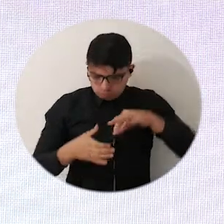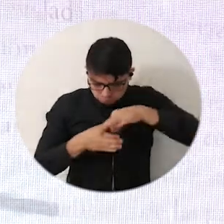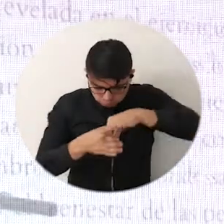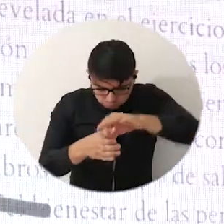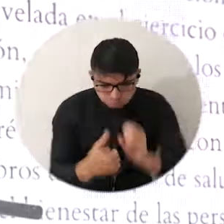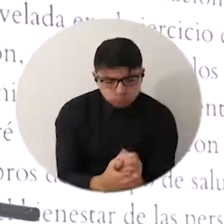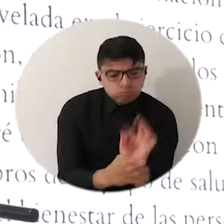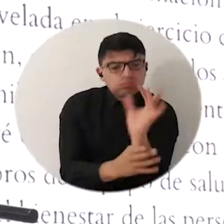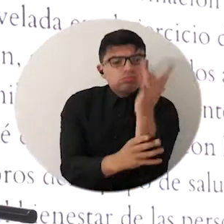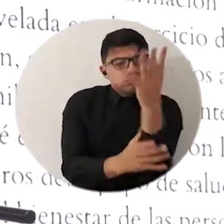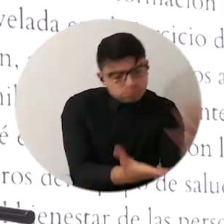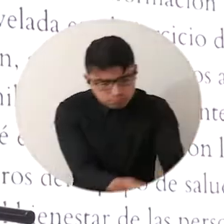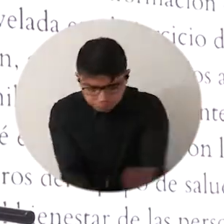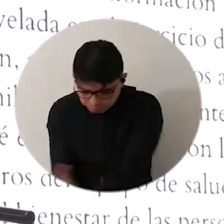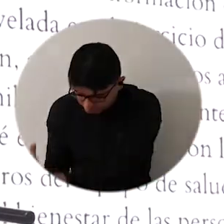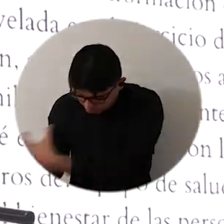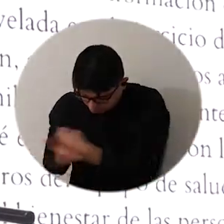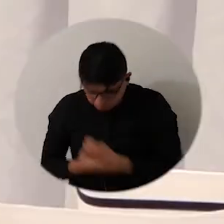cosechamos.